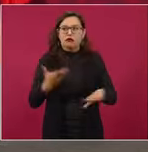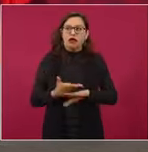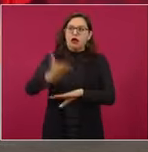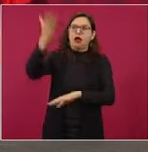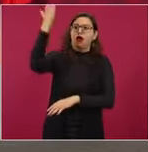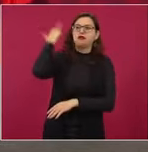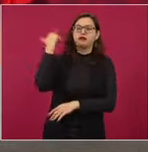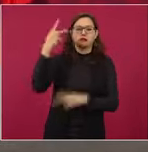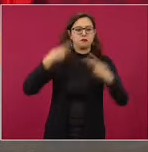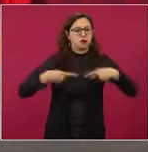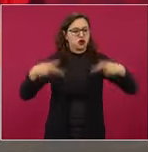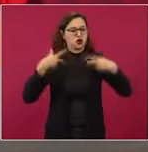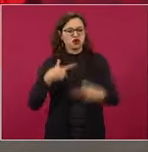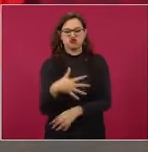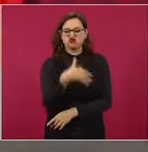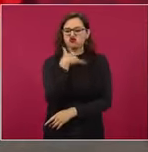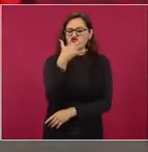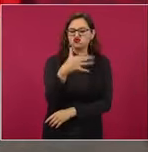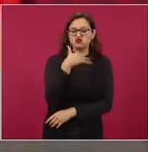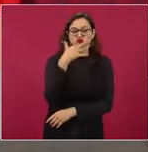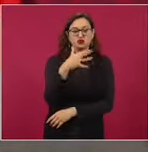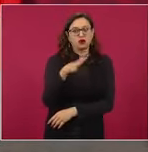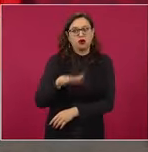que sea algo